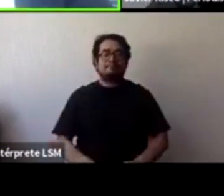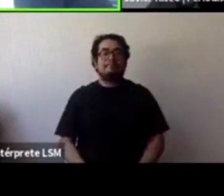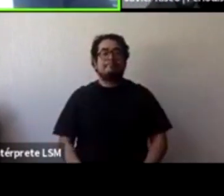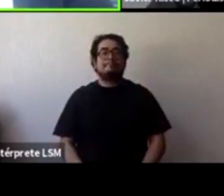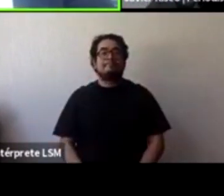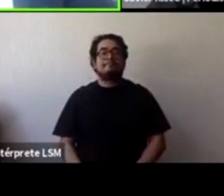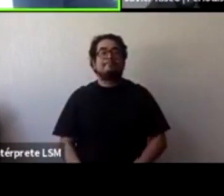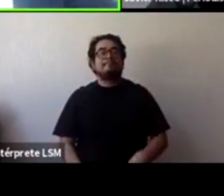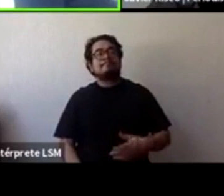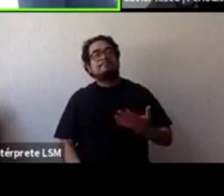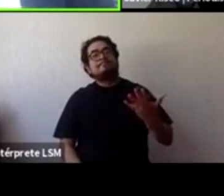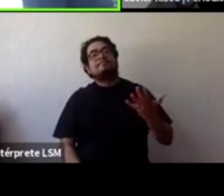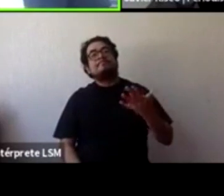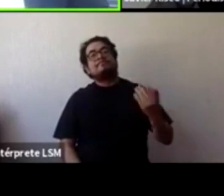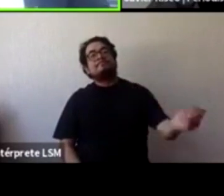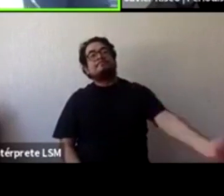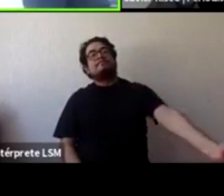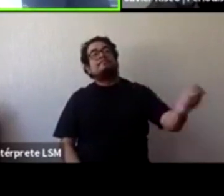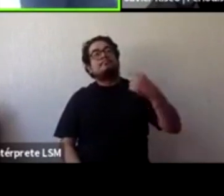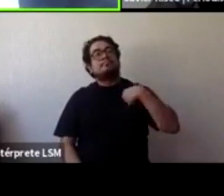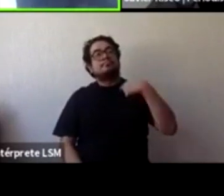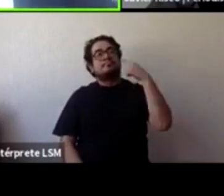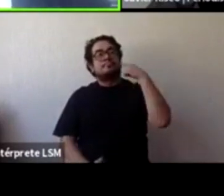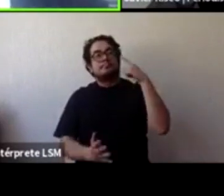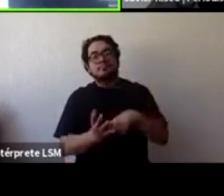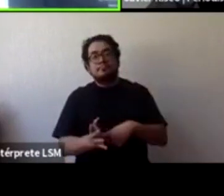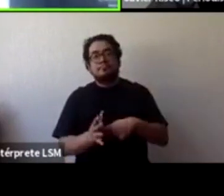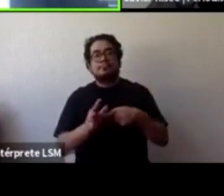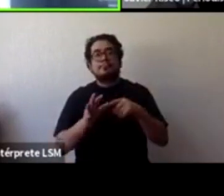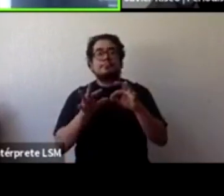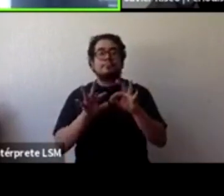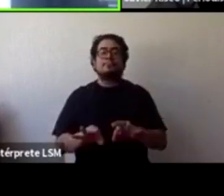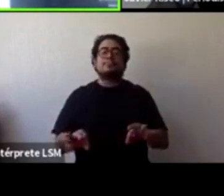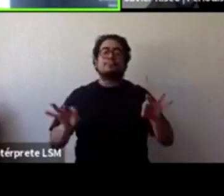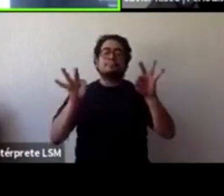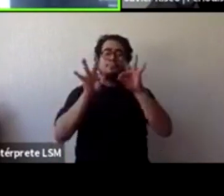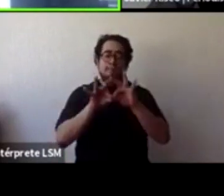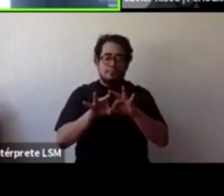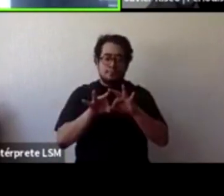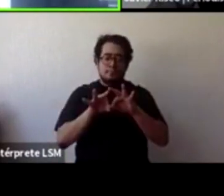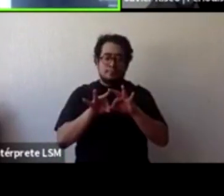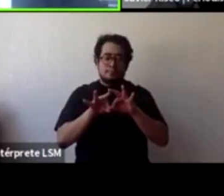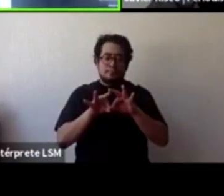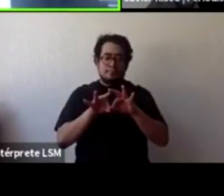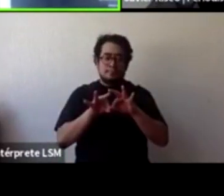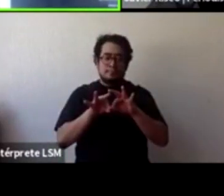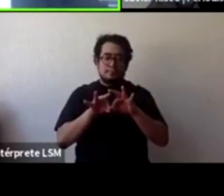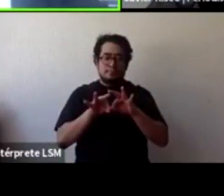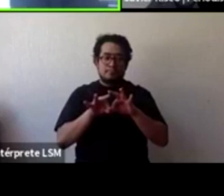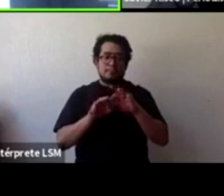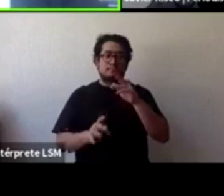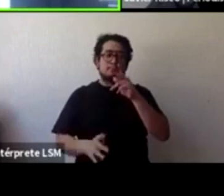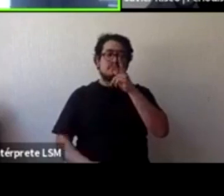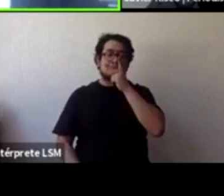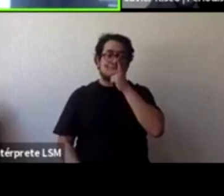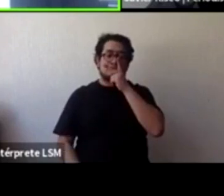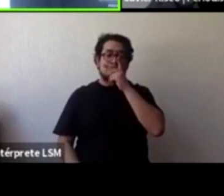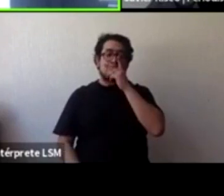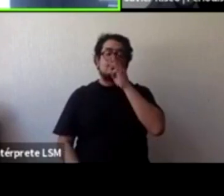creo que es muy importante dejar muy claro que los papás tienen que estar